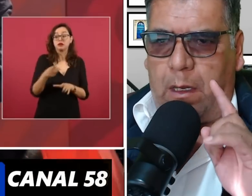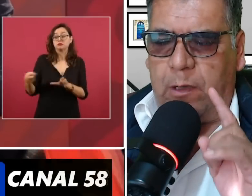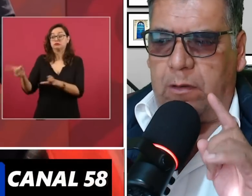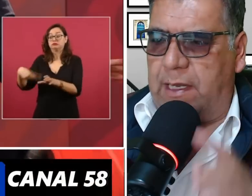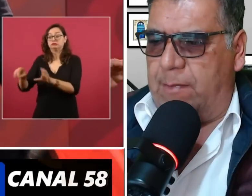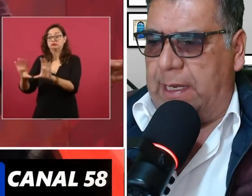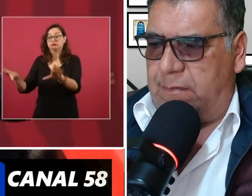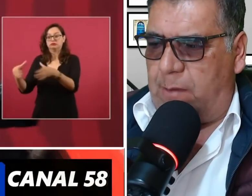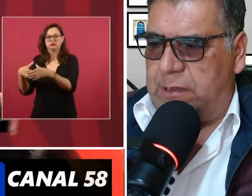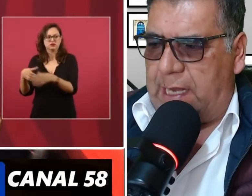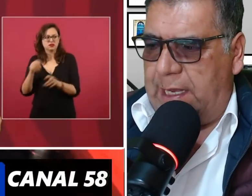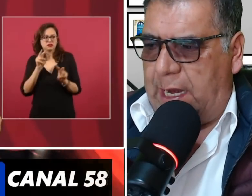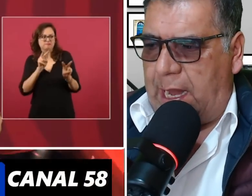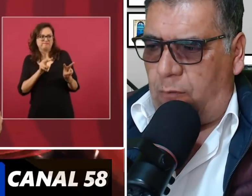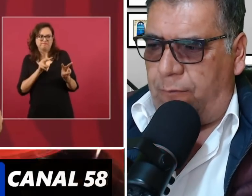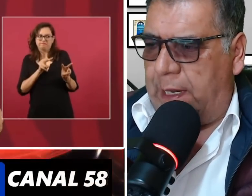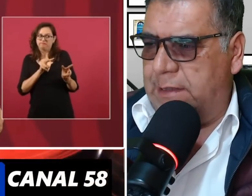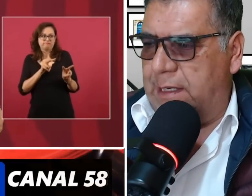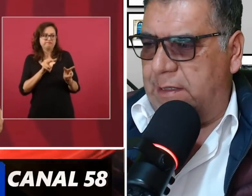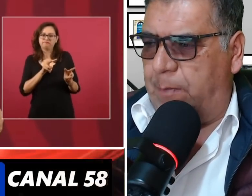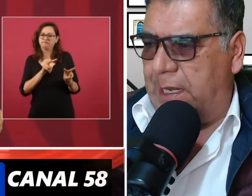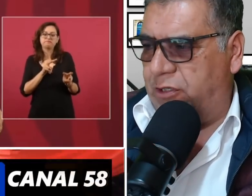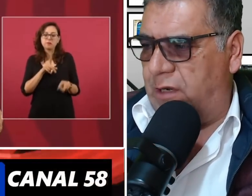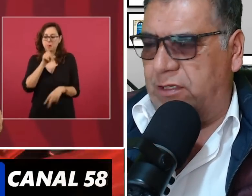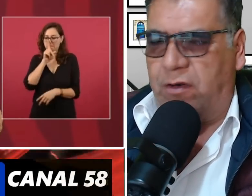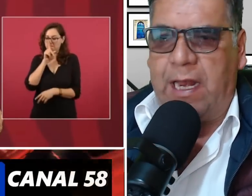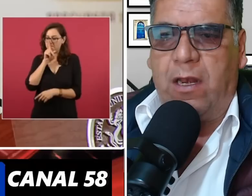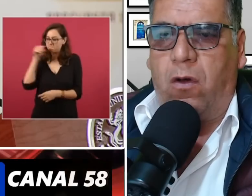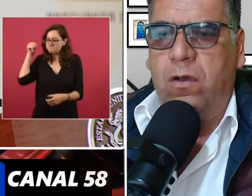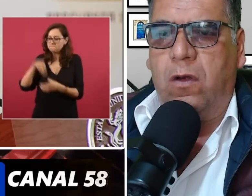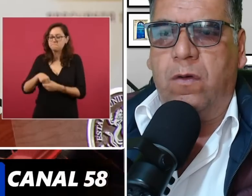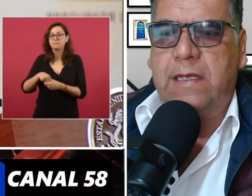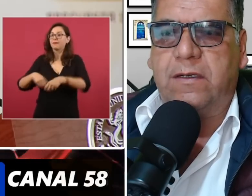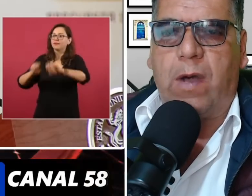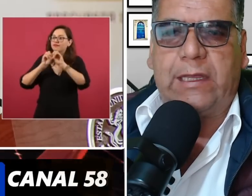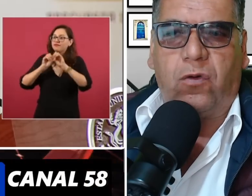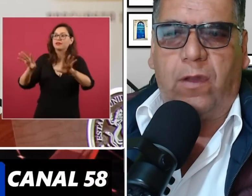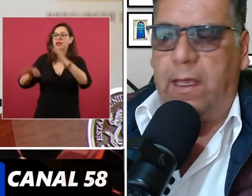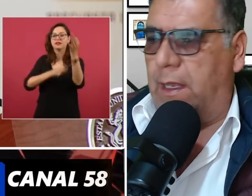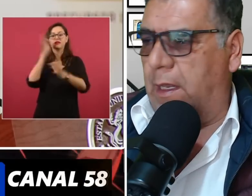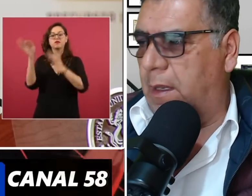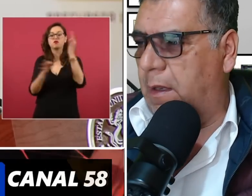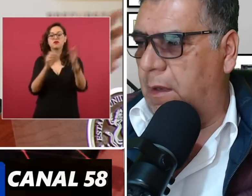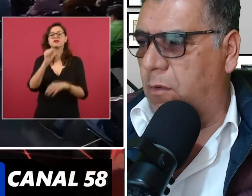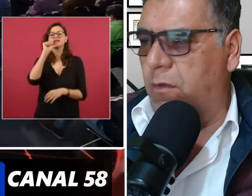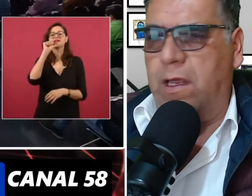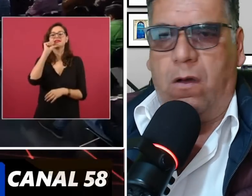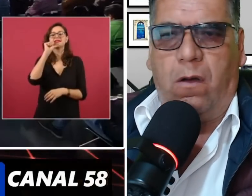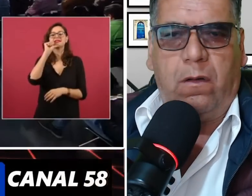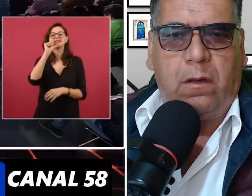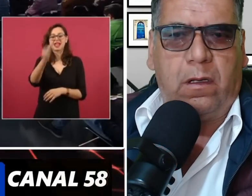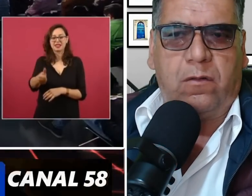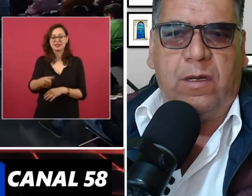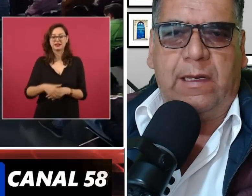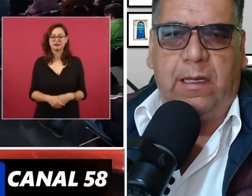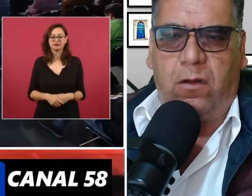Amigos y amigas, vamos a ir a la conferencia desde el Palacio Nacional hoy lunes 4 de julio